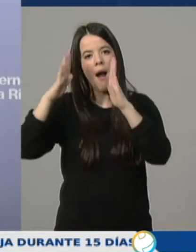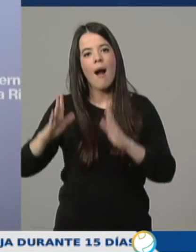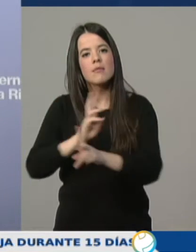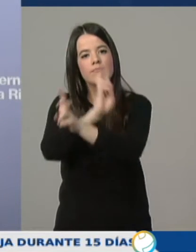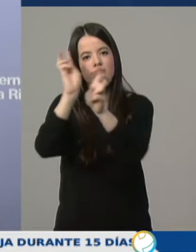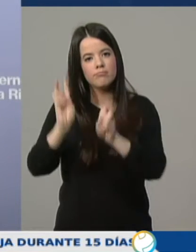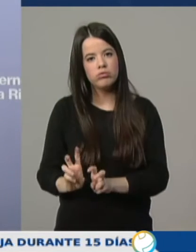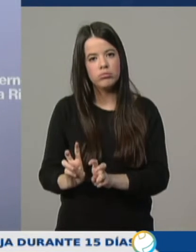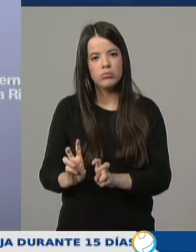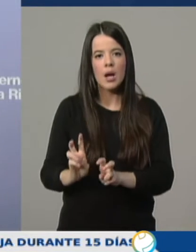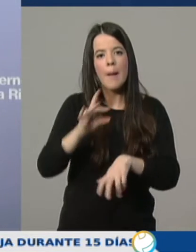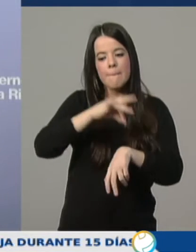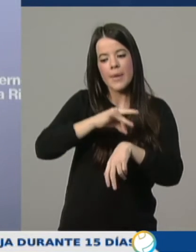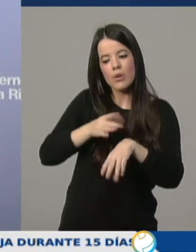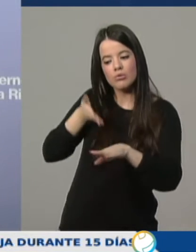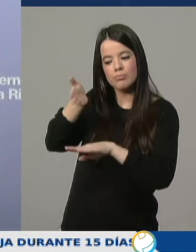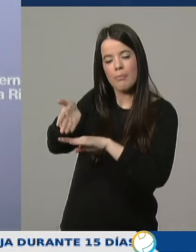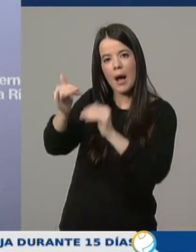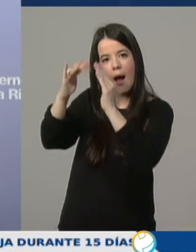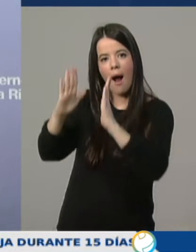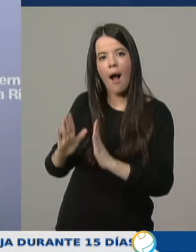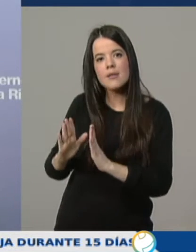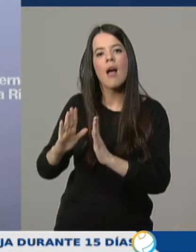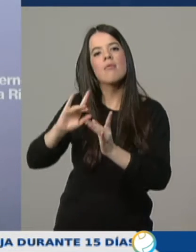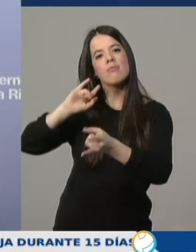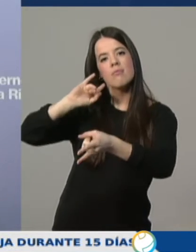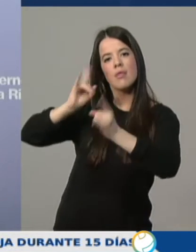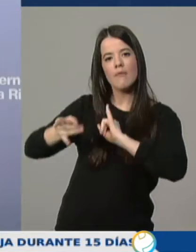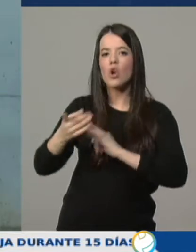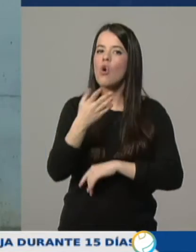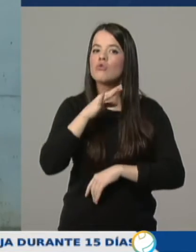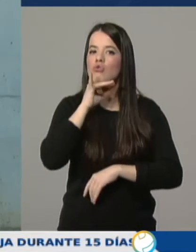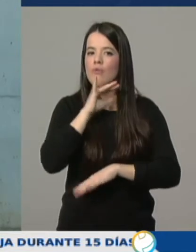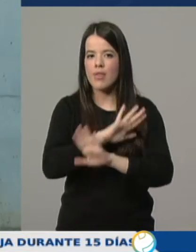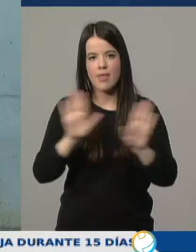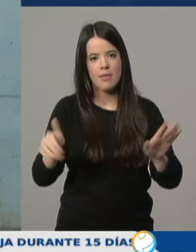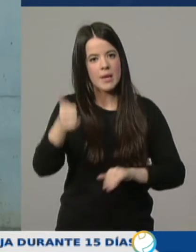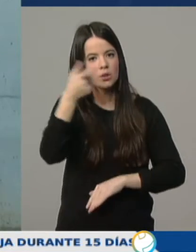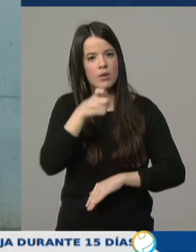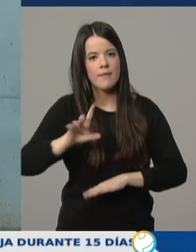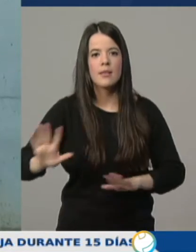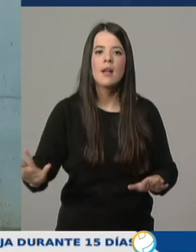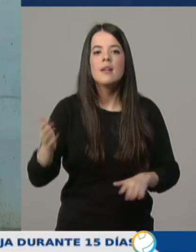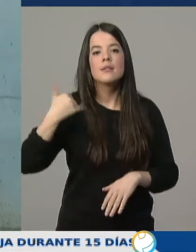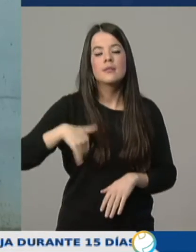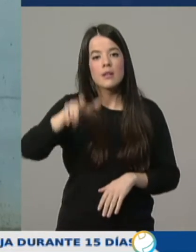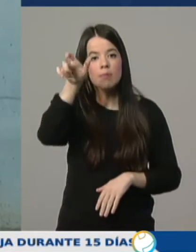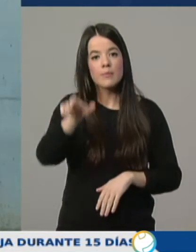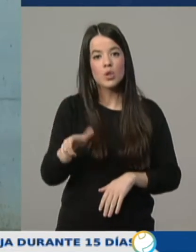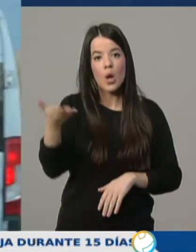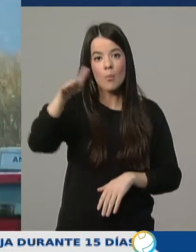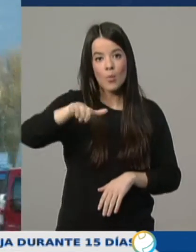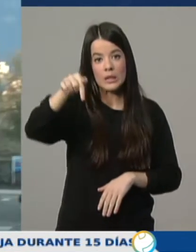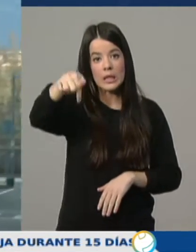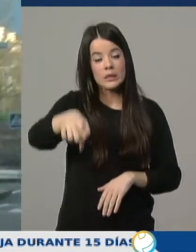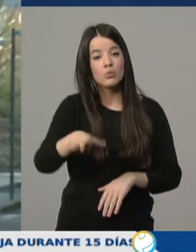atendido médicamente, telefónicamente, es suficiente. El coronavirus se cobrado su primera víctima mortal en